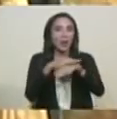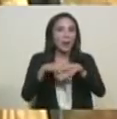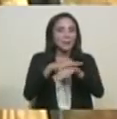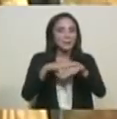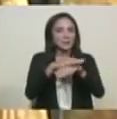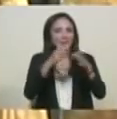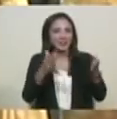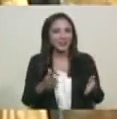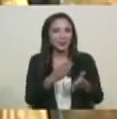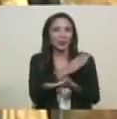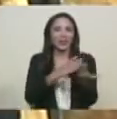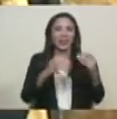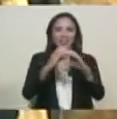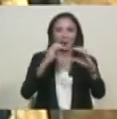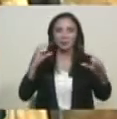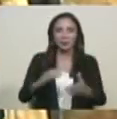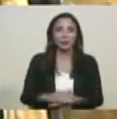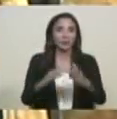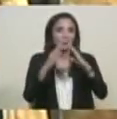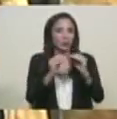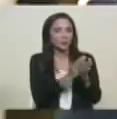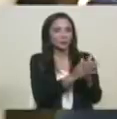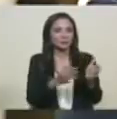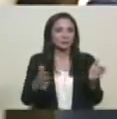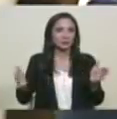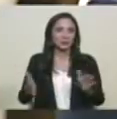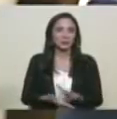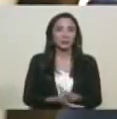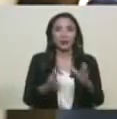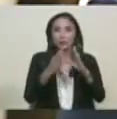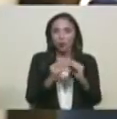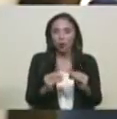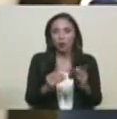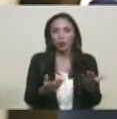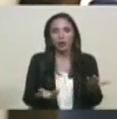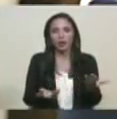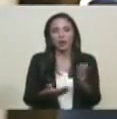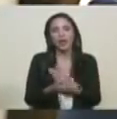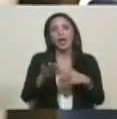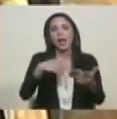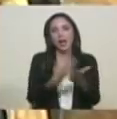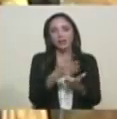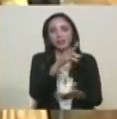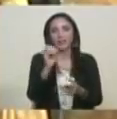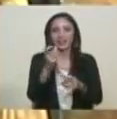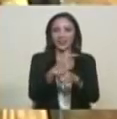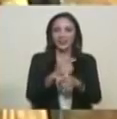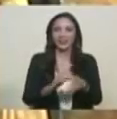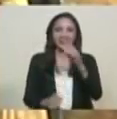y las instituciones para extender el censo de transporte hasta el 30 de agosto.